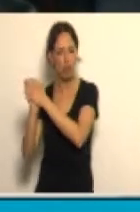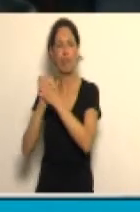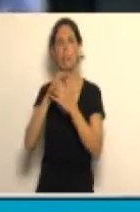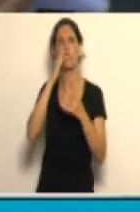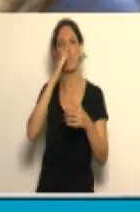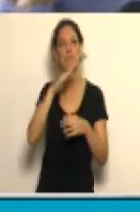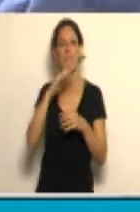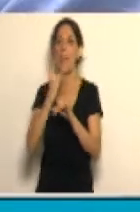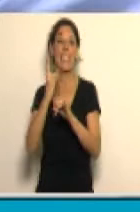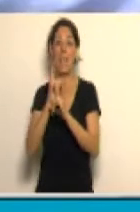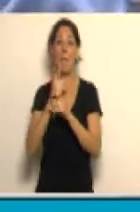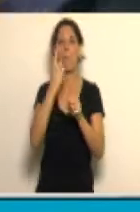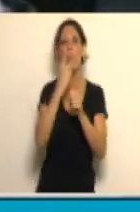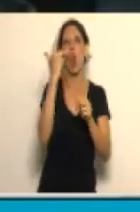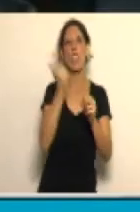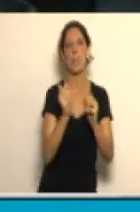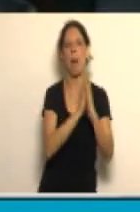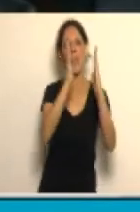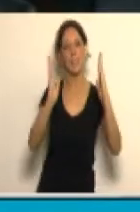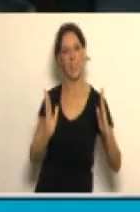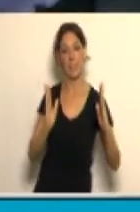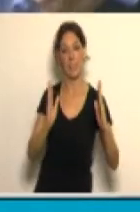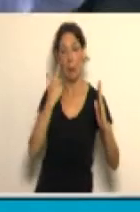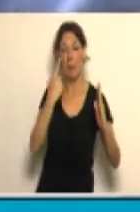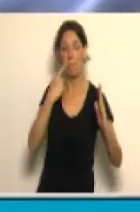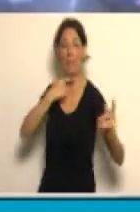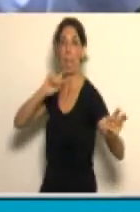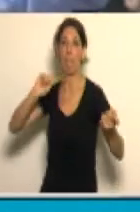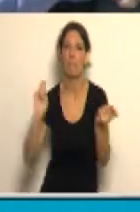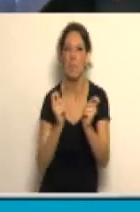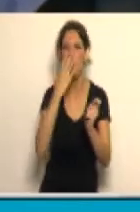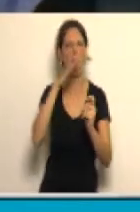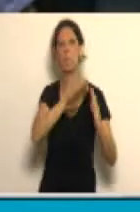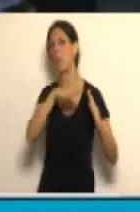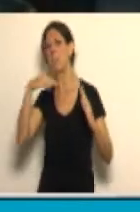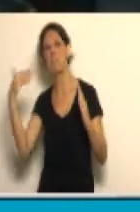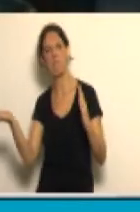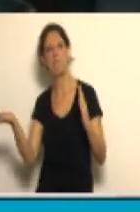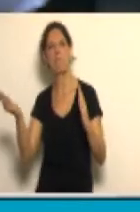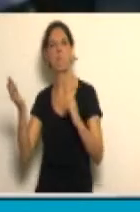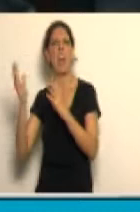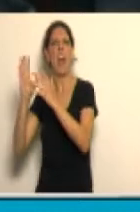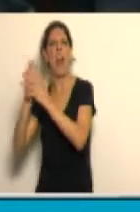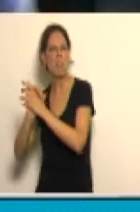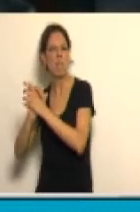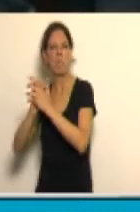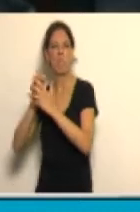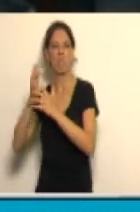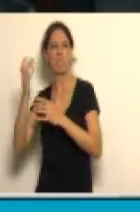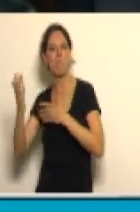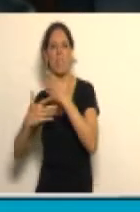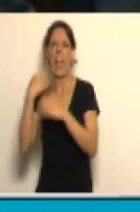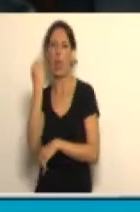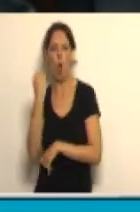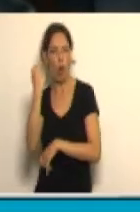siempre pongo esos primeros 6 meses que se intentó cambiar, pero después el alfonsinismo con la